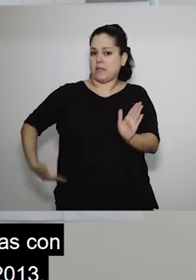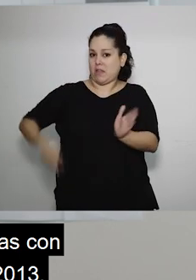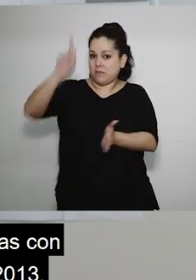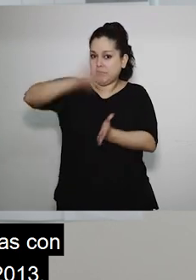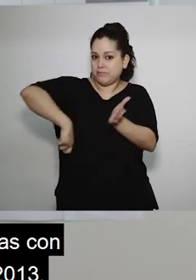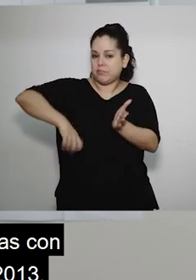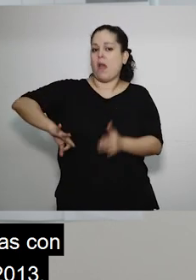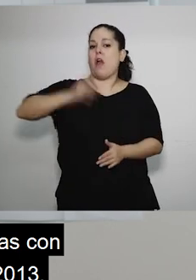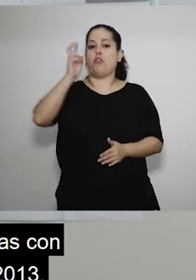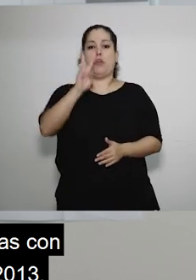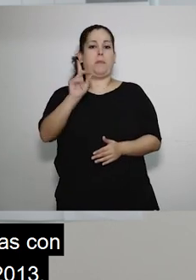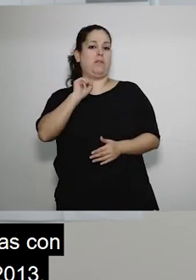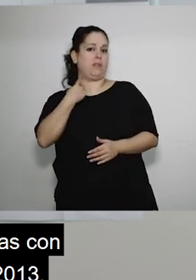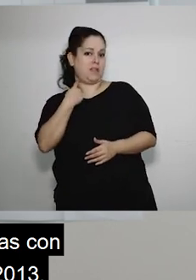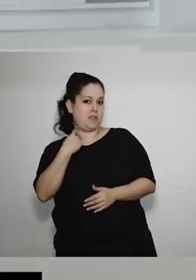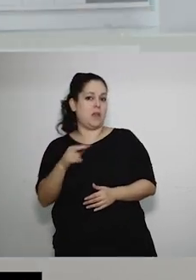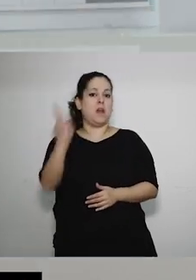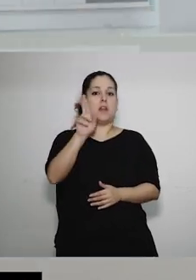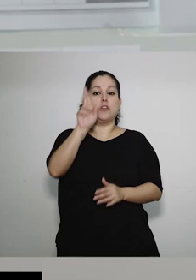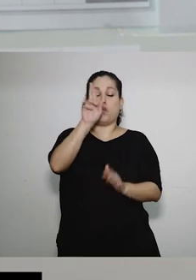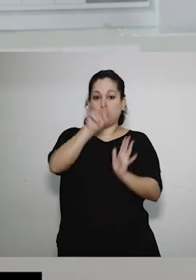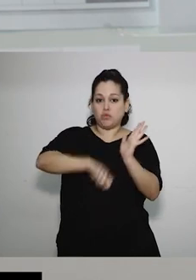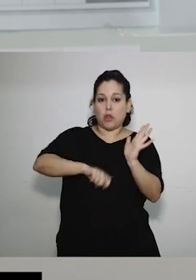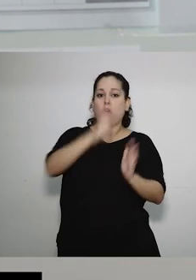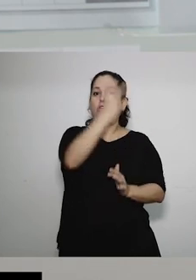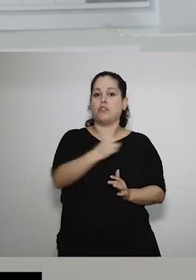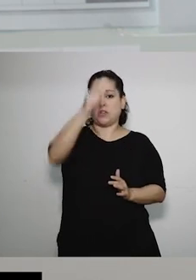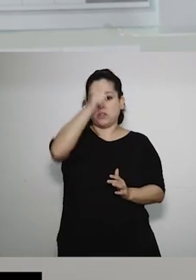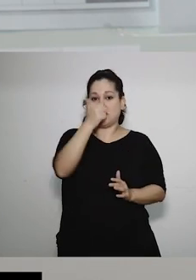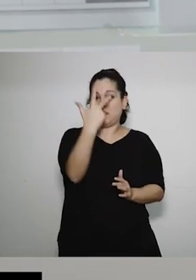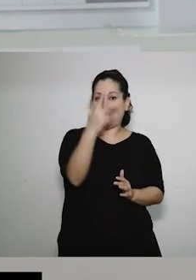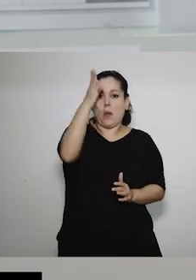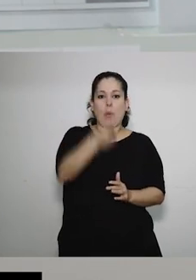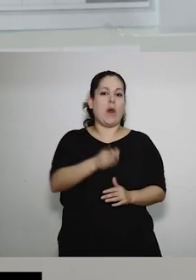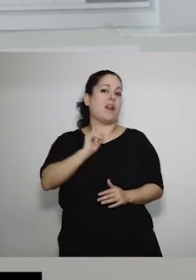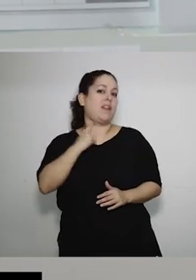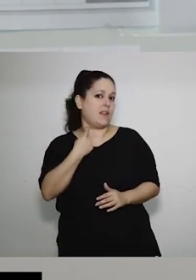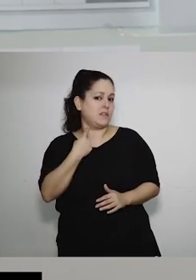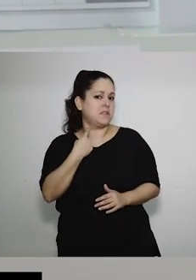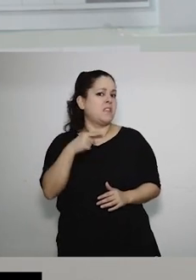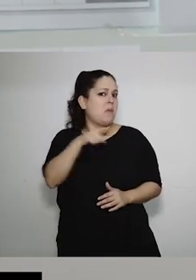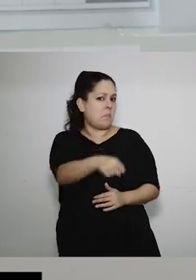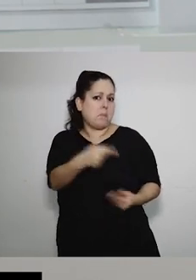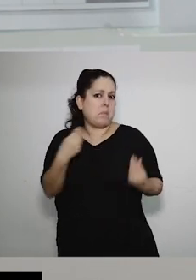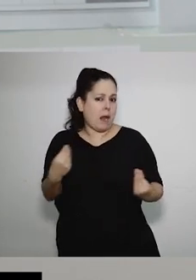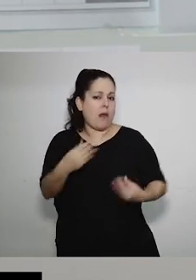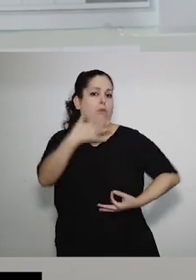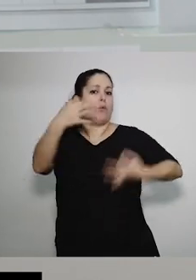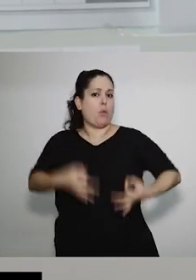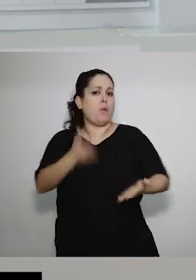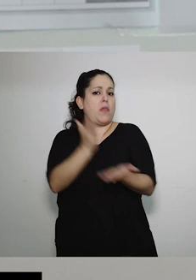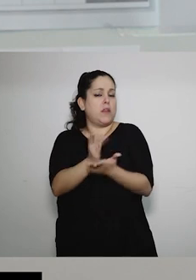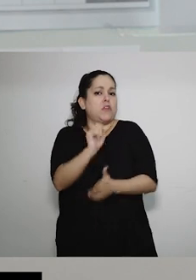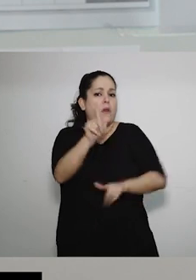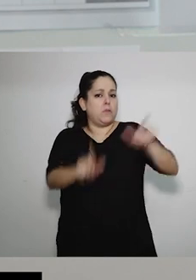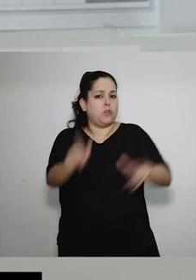presidencial en el año 2013. La resolución es la 263 barra 13, para hacer efectivos los derechos de las personas